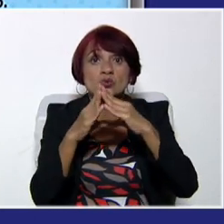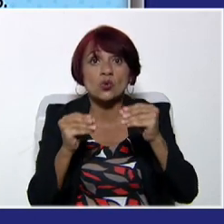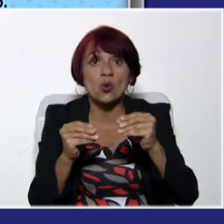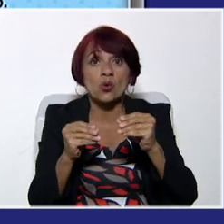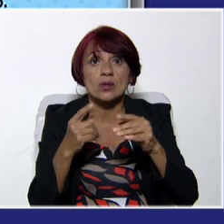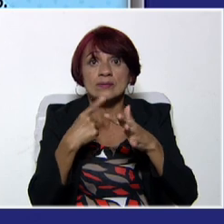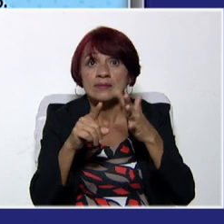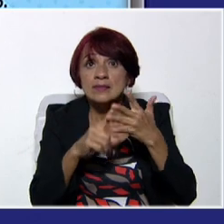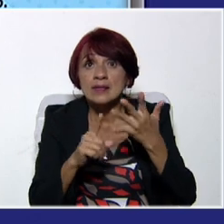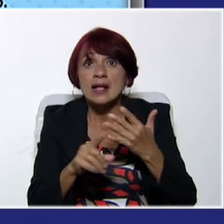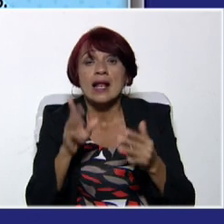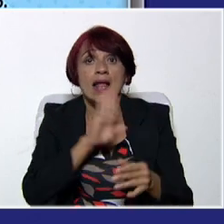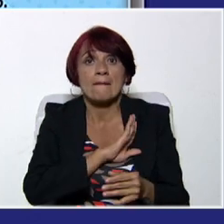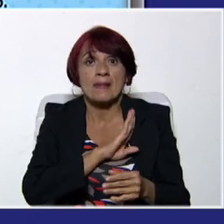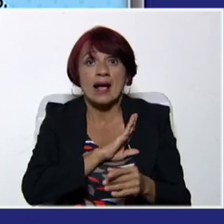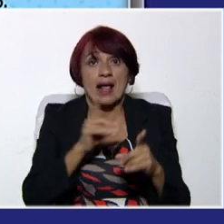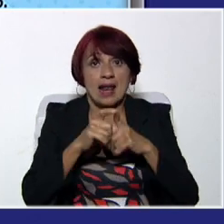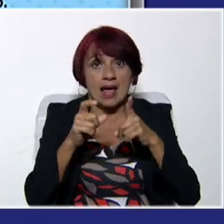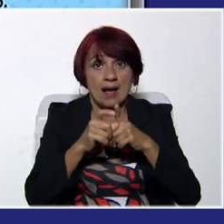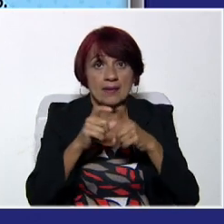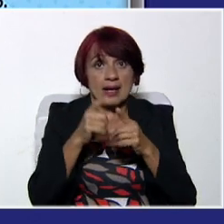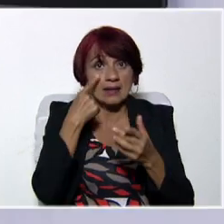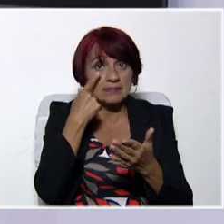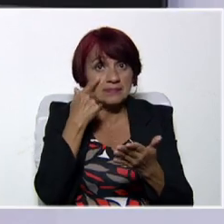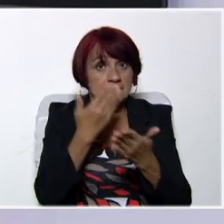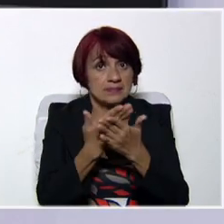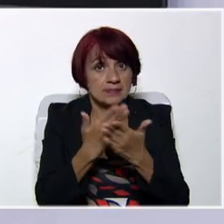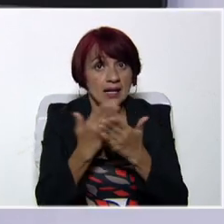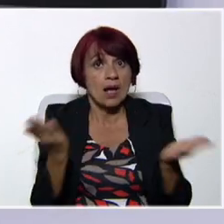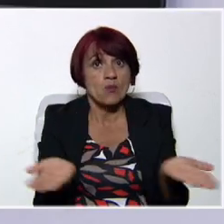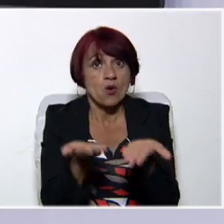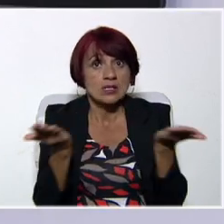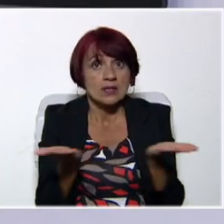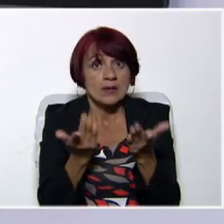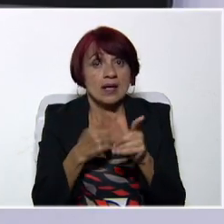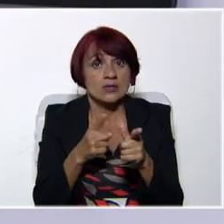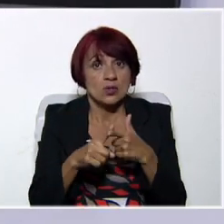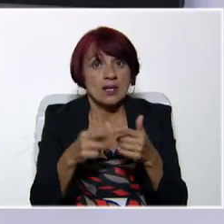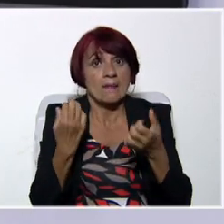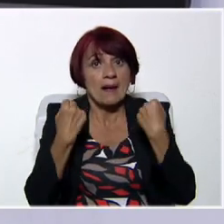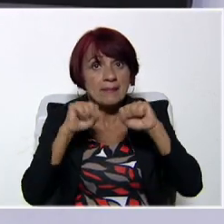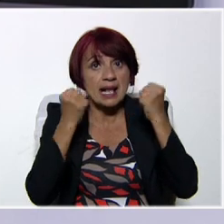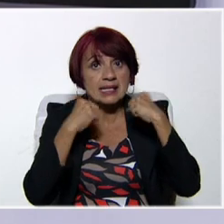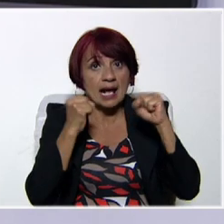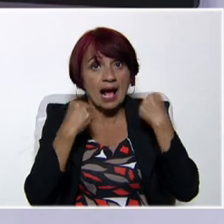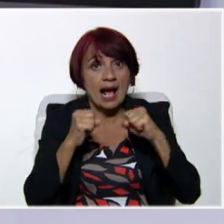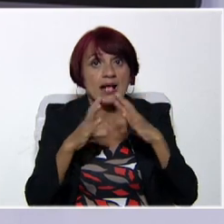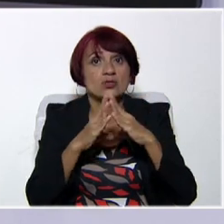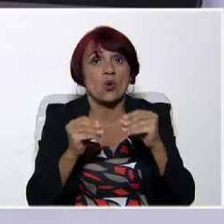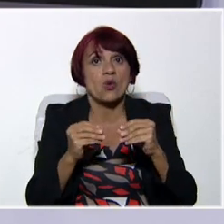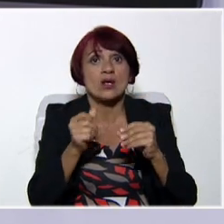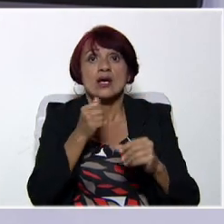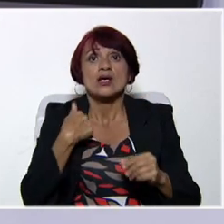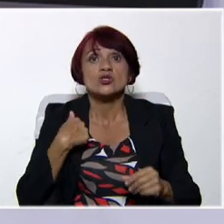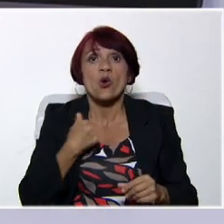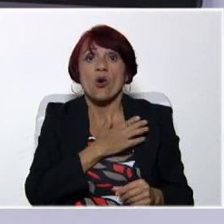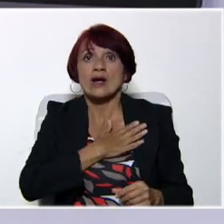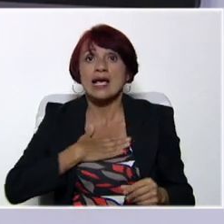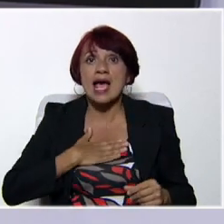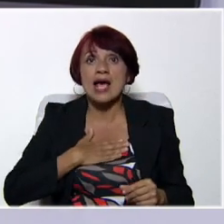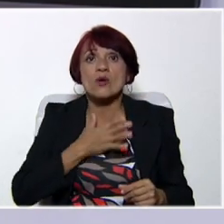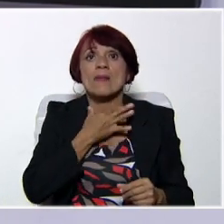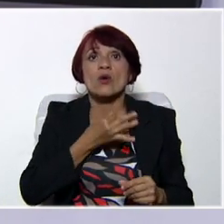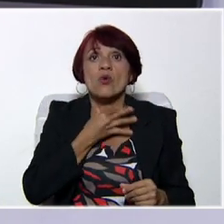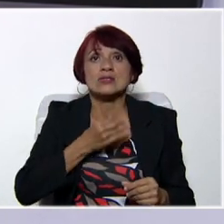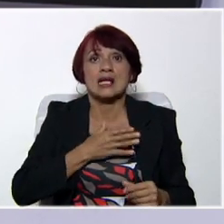like to be, usando las profesiones que ya vimos o algunas que ustedes les motiven. Para ir practicando esa parte de yo quiero, yo quisiera, 0 me